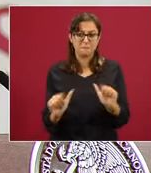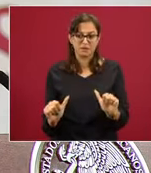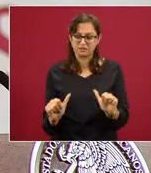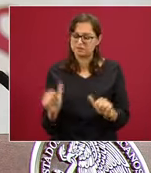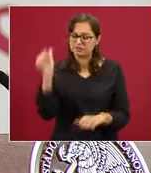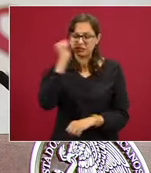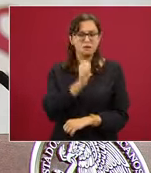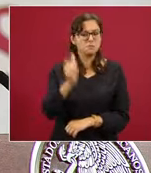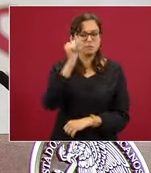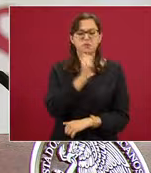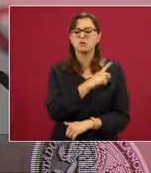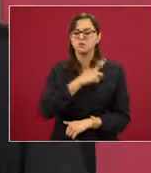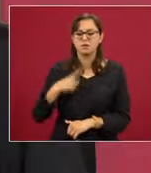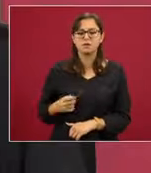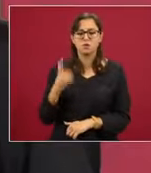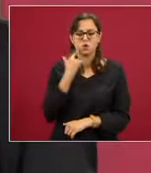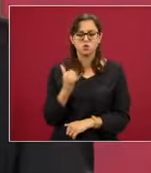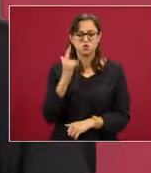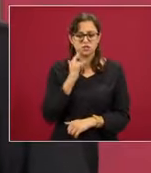que intentarlo,